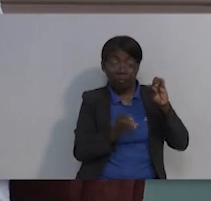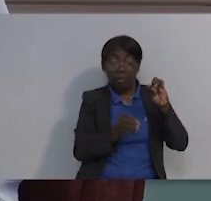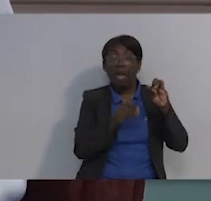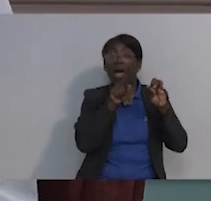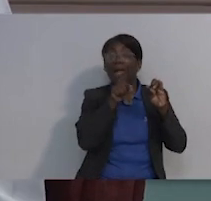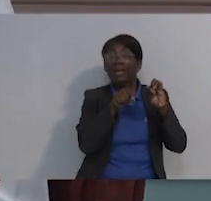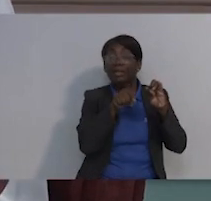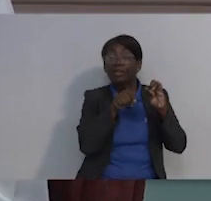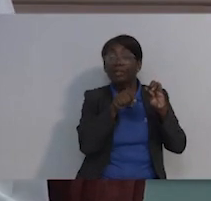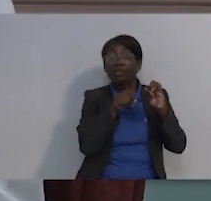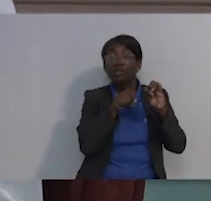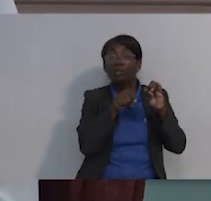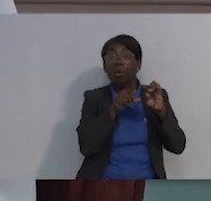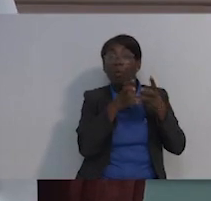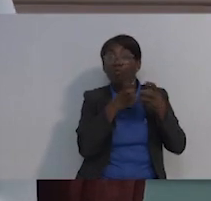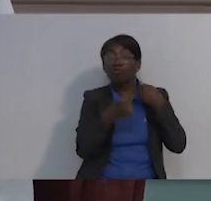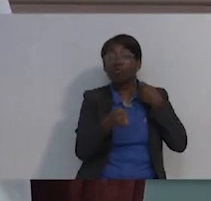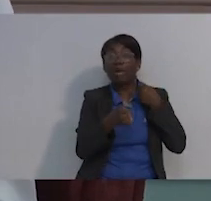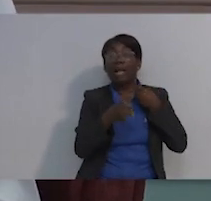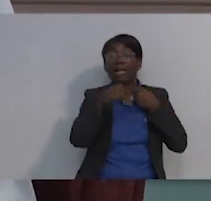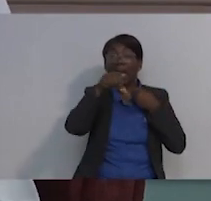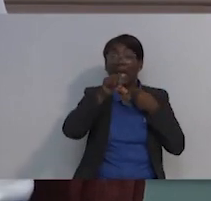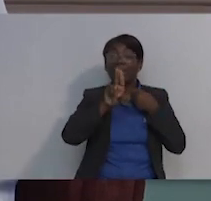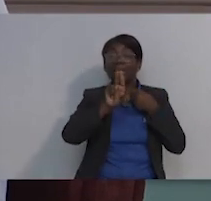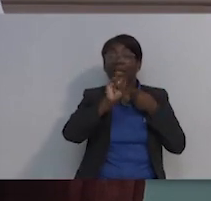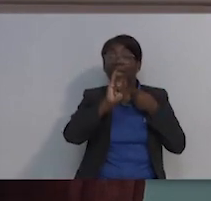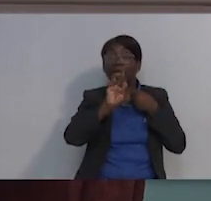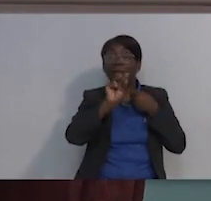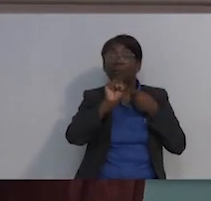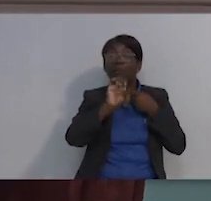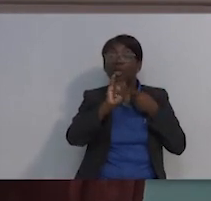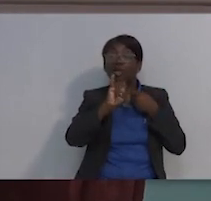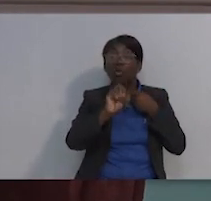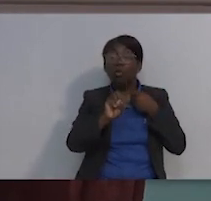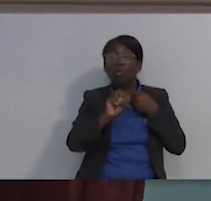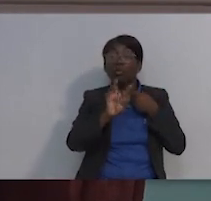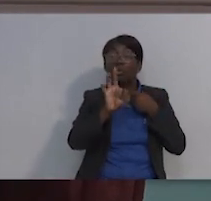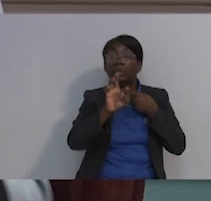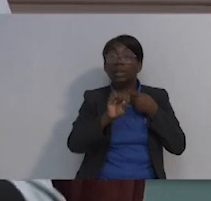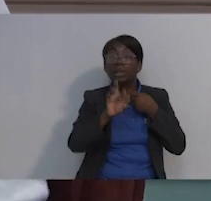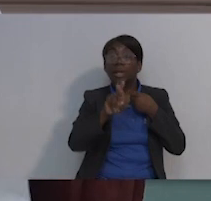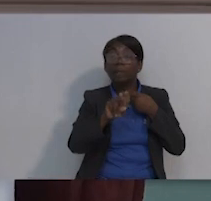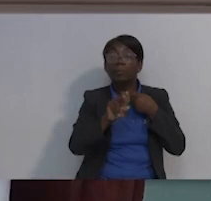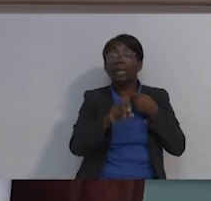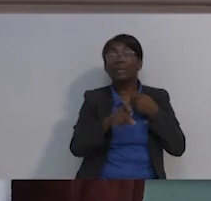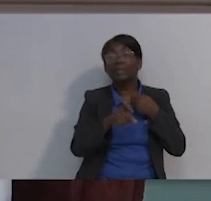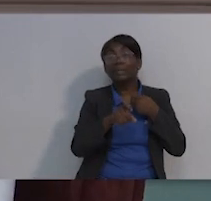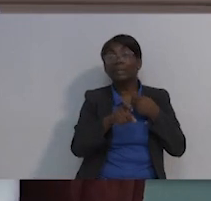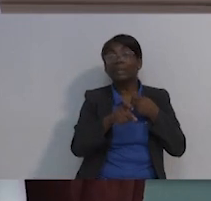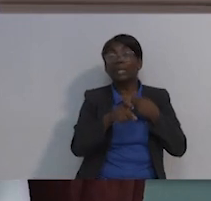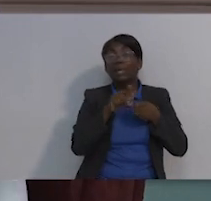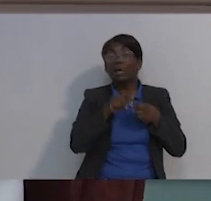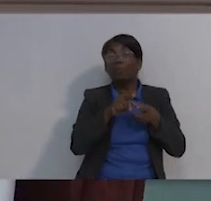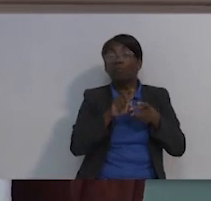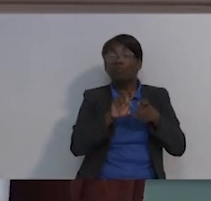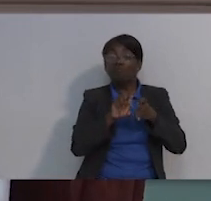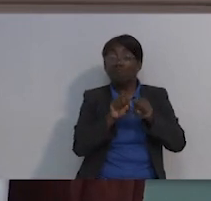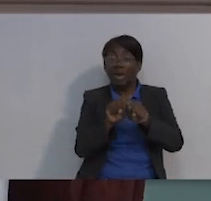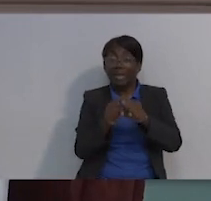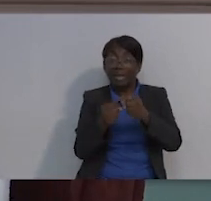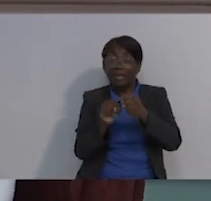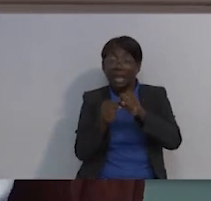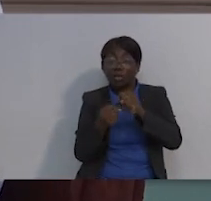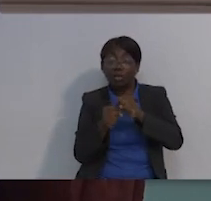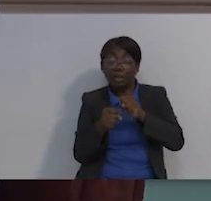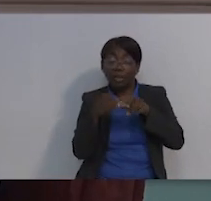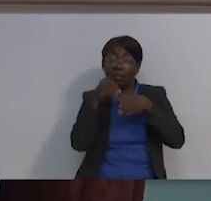recupera en dos minutos. Hay una cosa, Fanny, que yo creo que a todos los pacientes en quimioterapia les pasa,